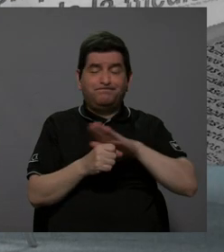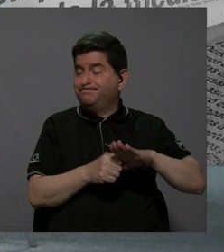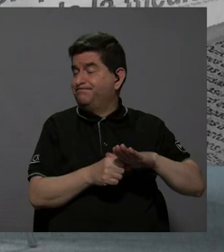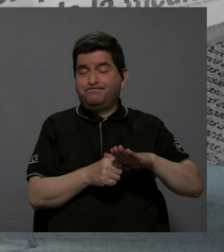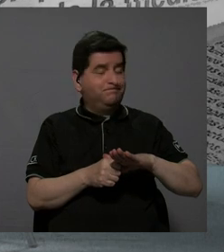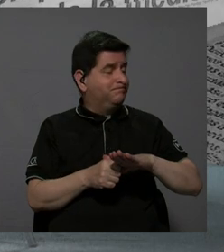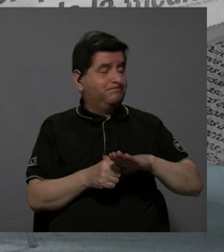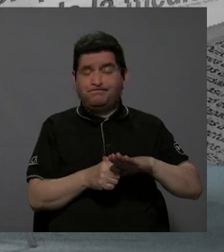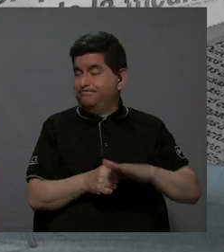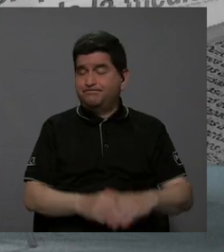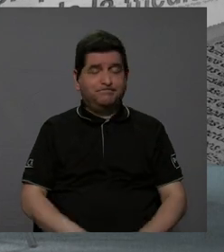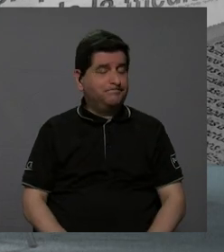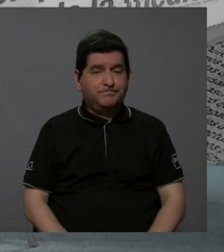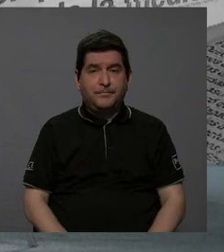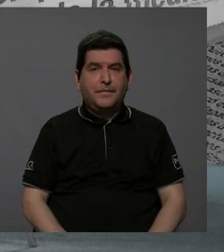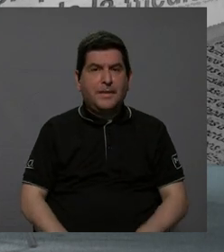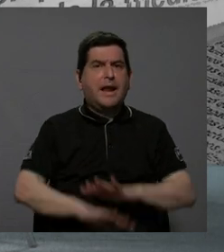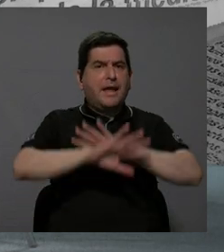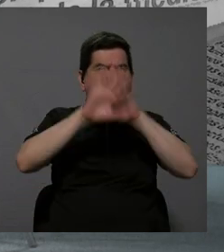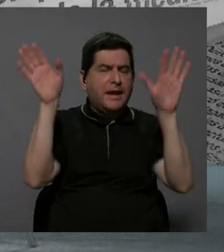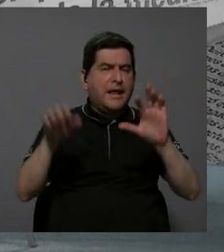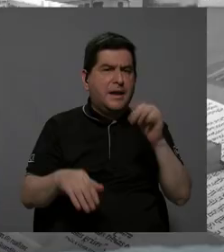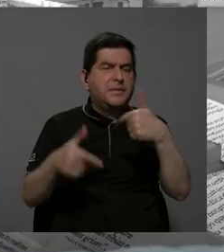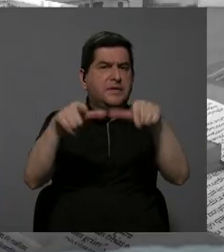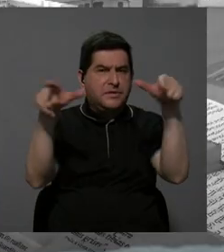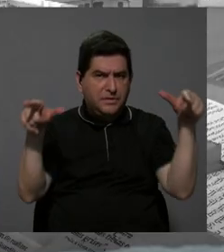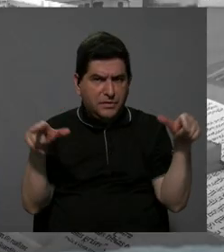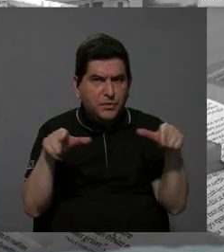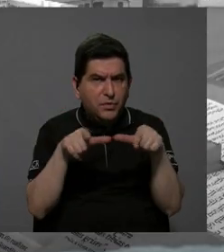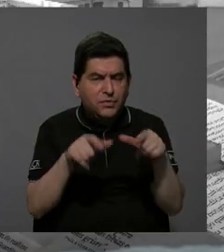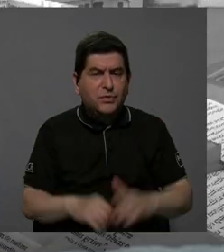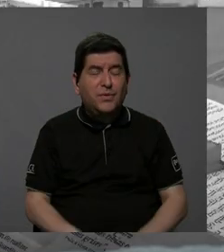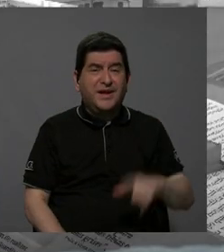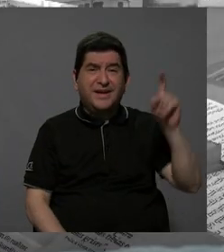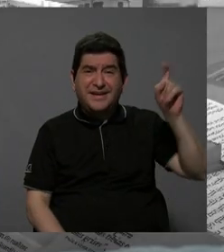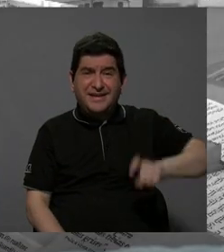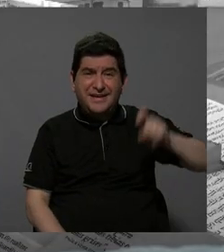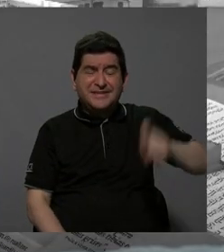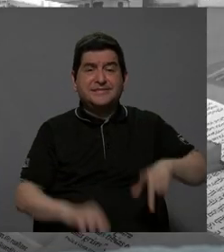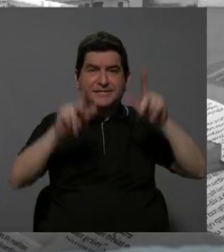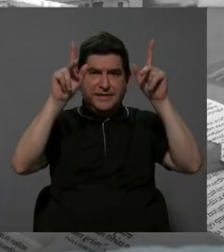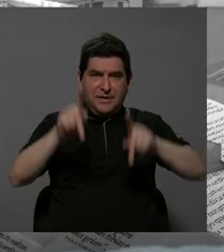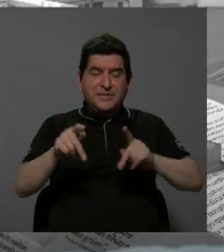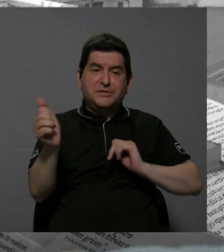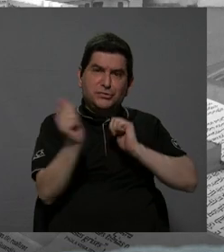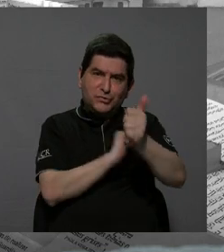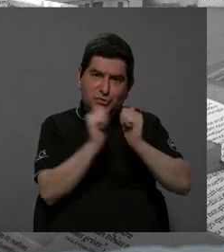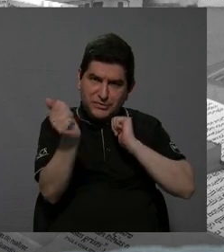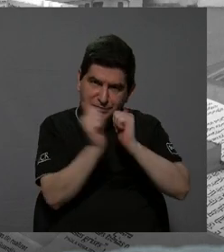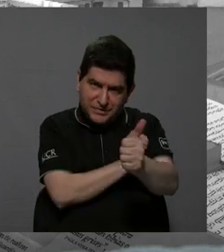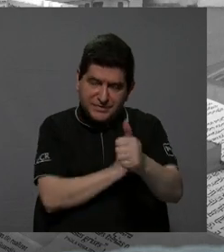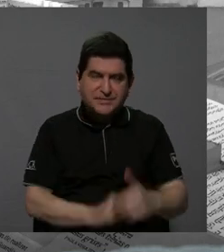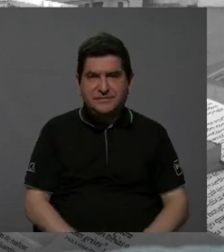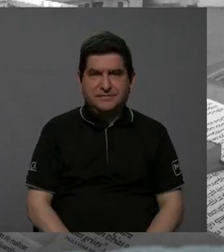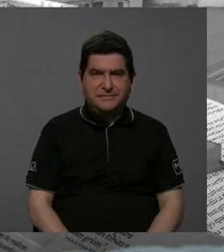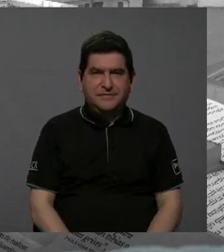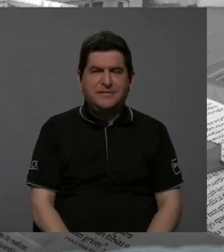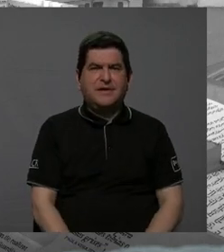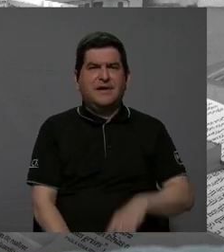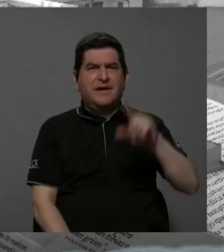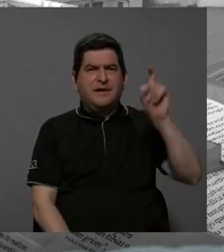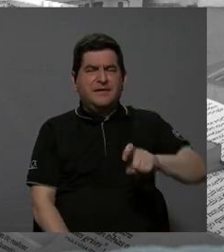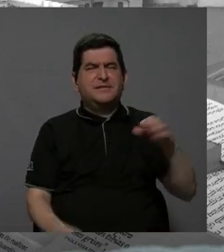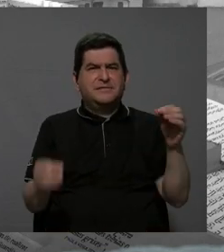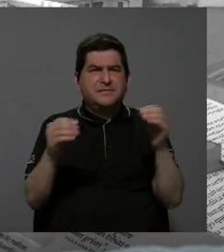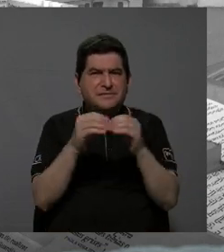No son suficientes porque claramente hay otros puntos en donde hay necesidad de que las personas crucen. Entonces... ¿Hay necesidad de